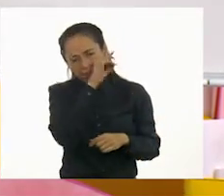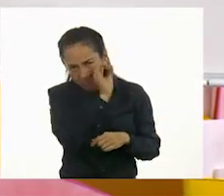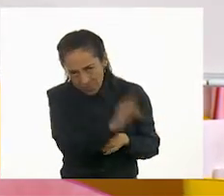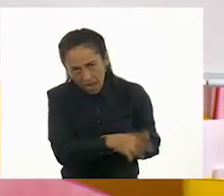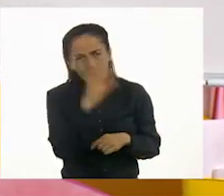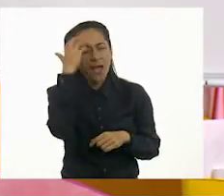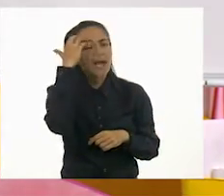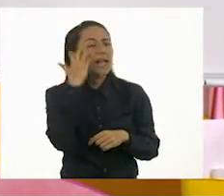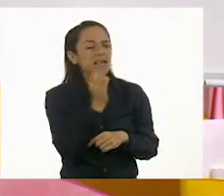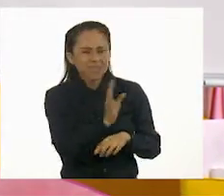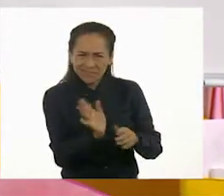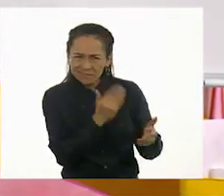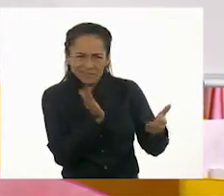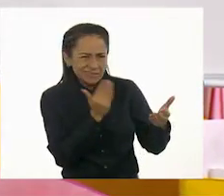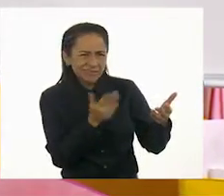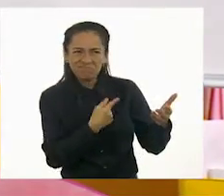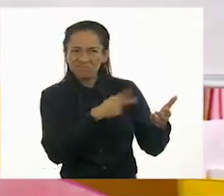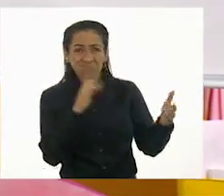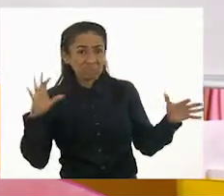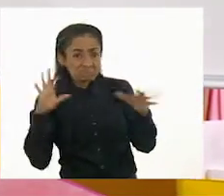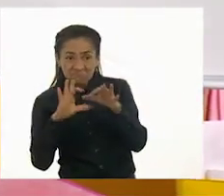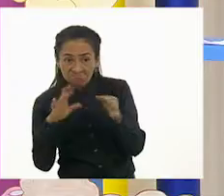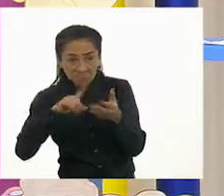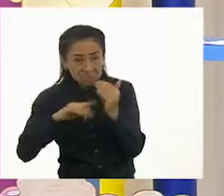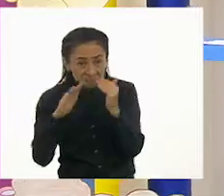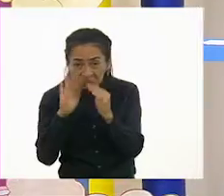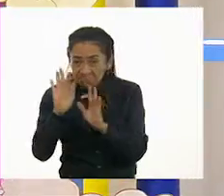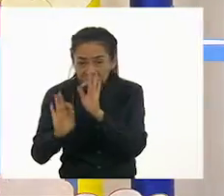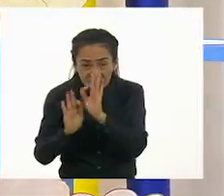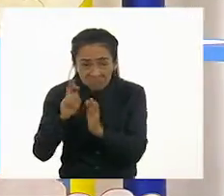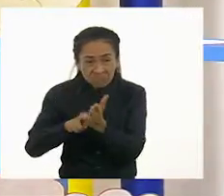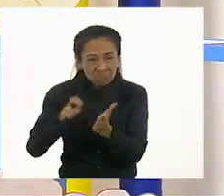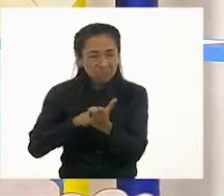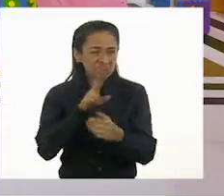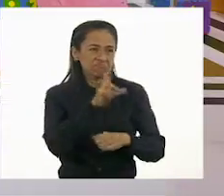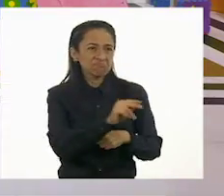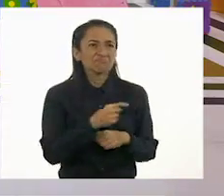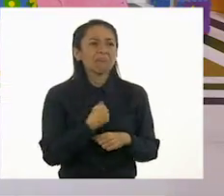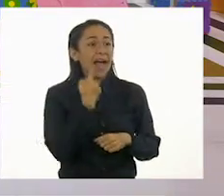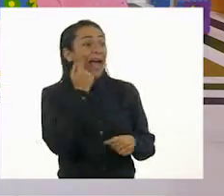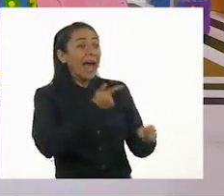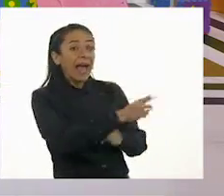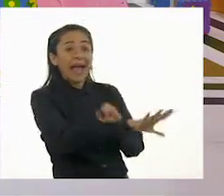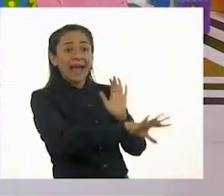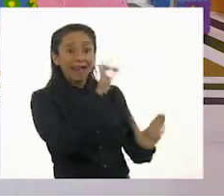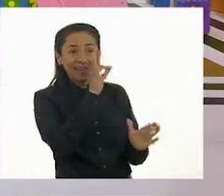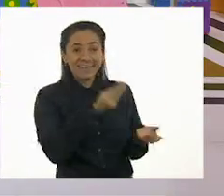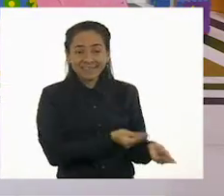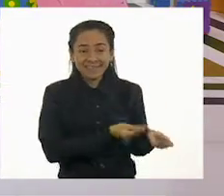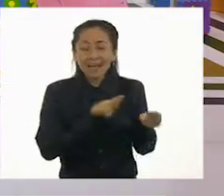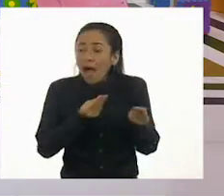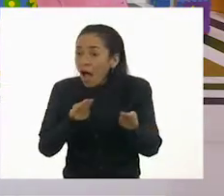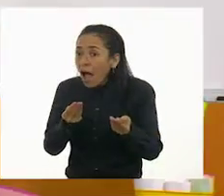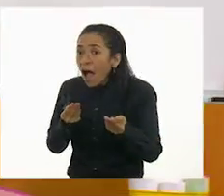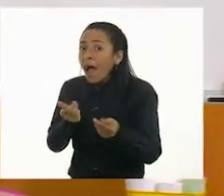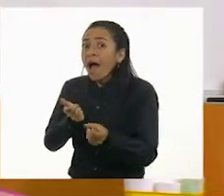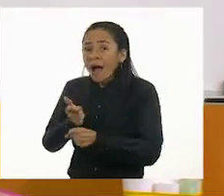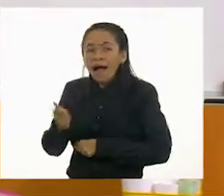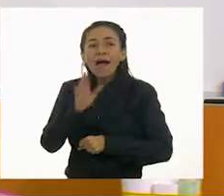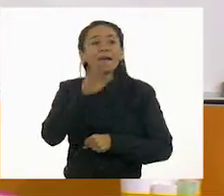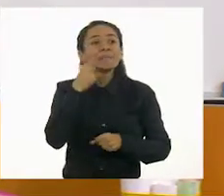león. ¡Ay, ninguno de estos es doméstico! ¿Cuál tienes? Este sí lo puedes dibujar. Observen, presten mucha atención.